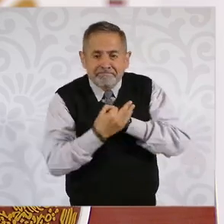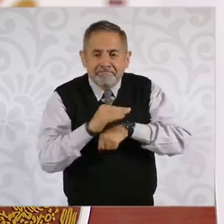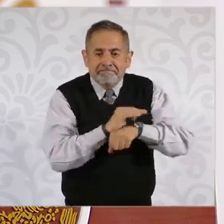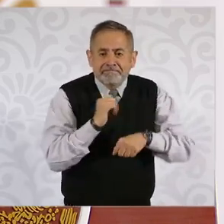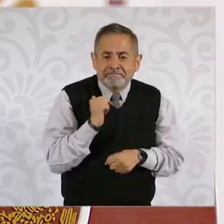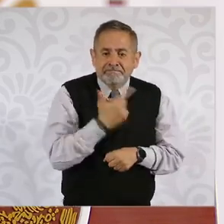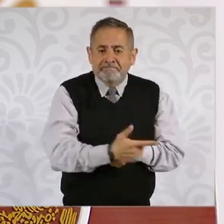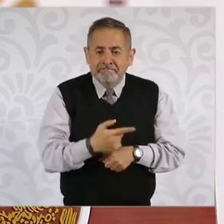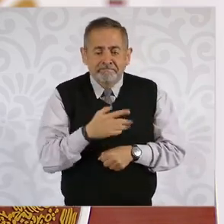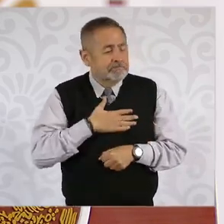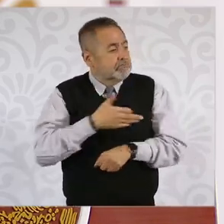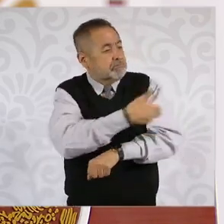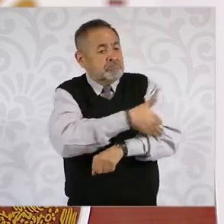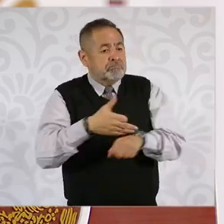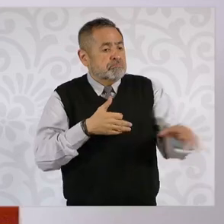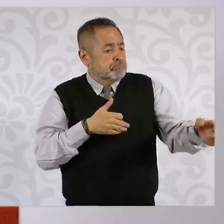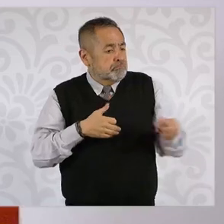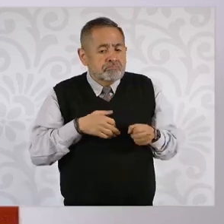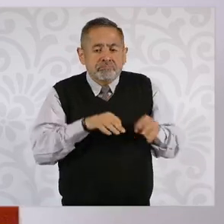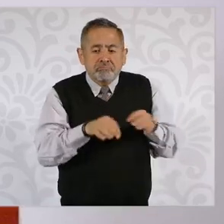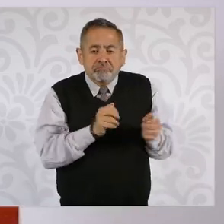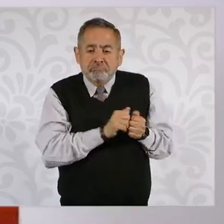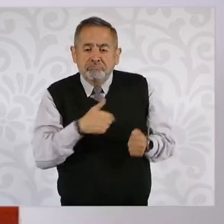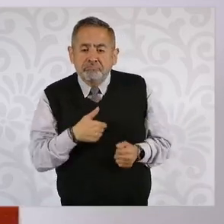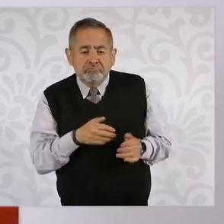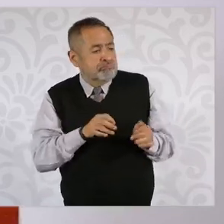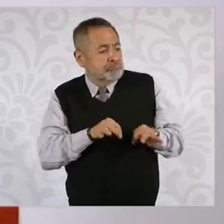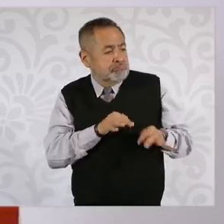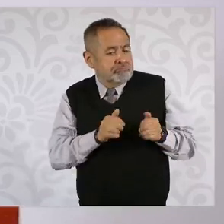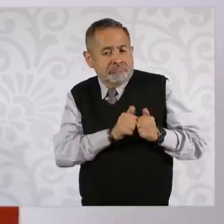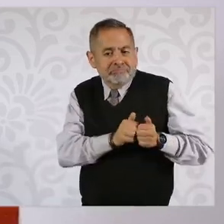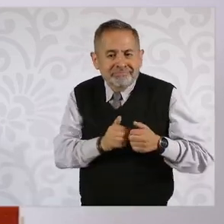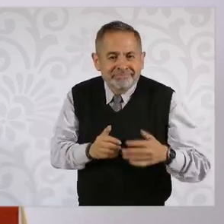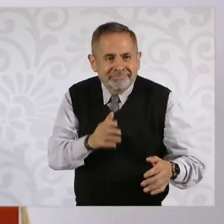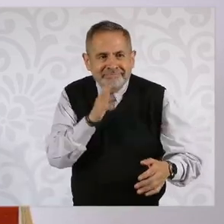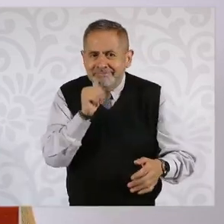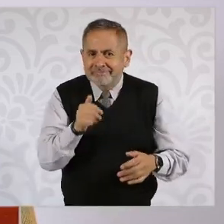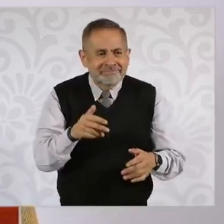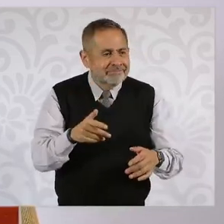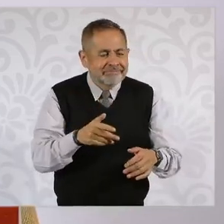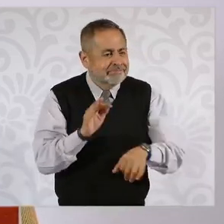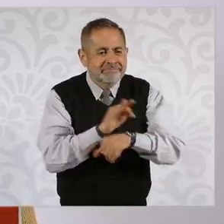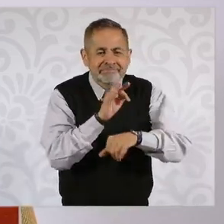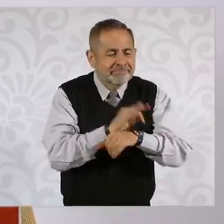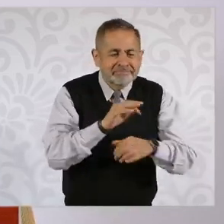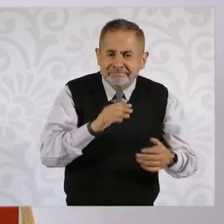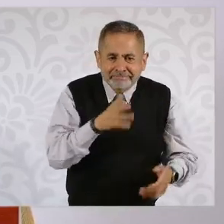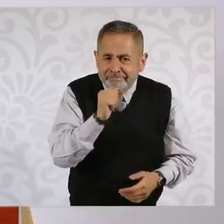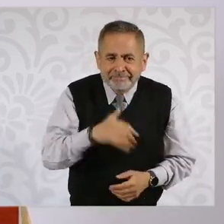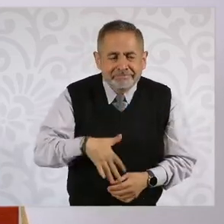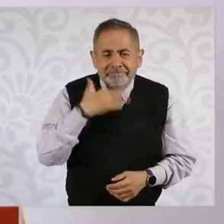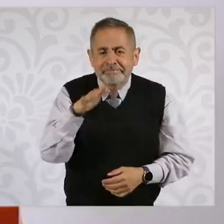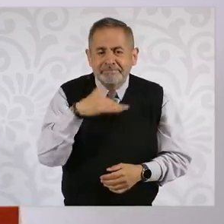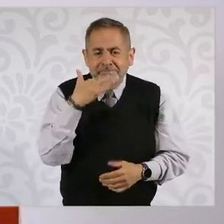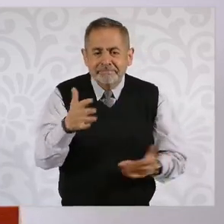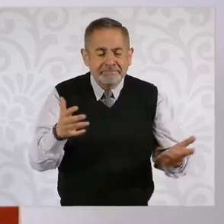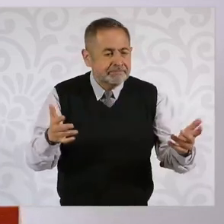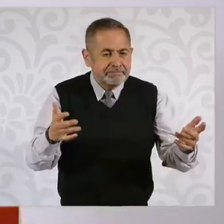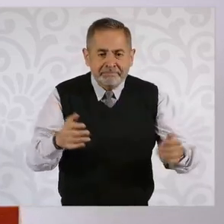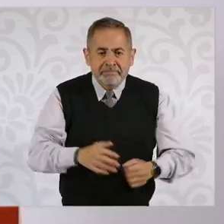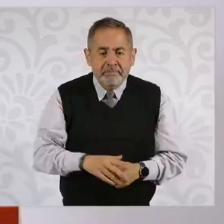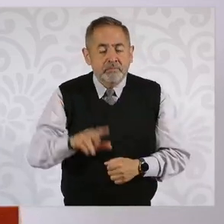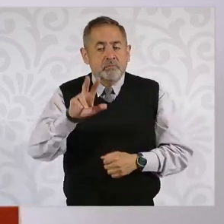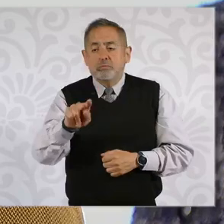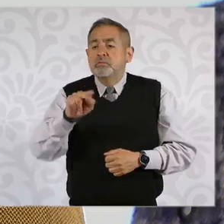un familiar trabajando dentro de este poder. El 85